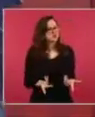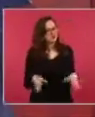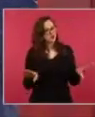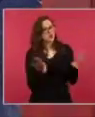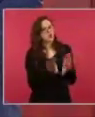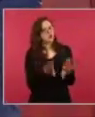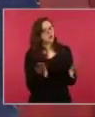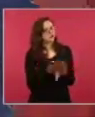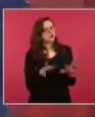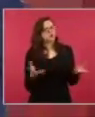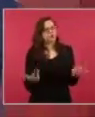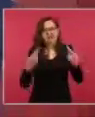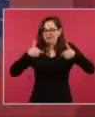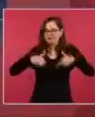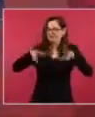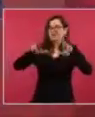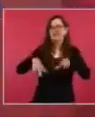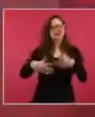las banderías partidistas?